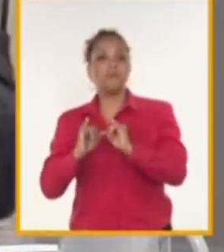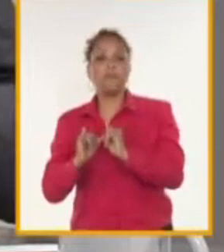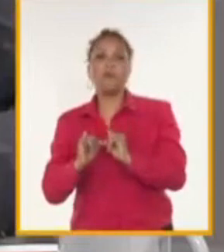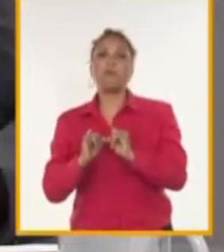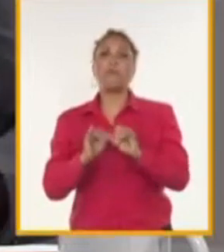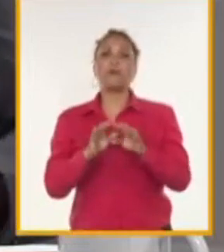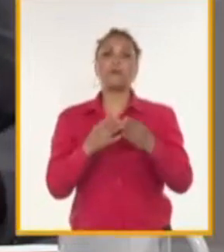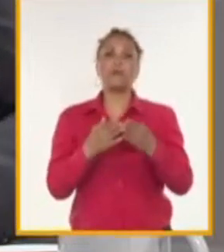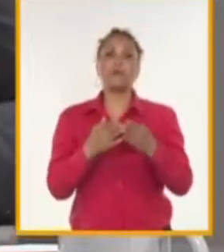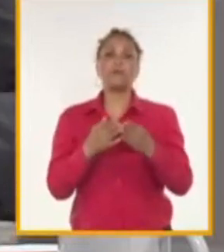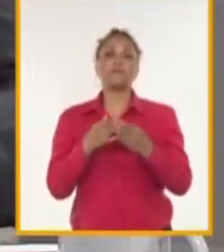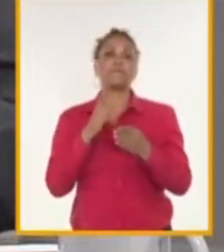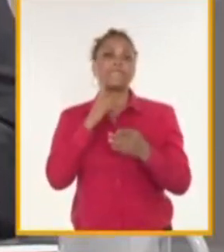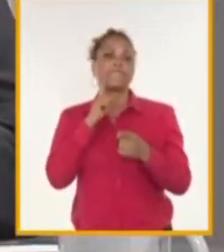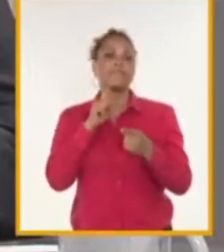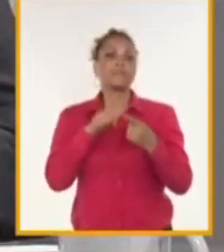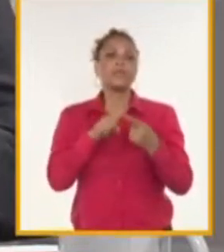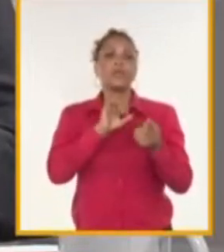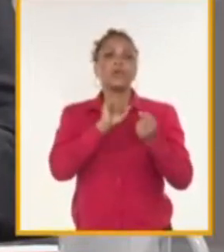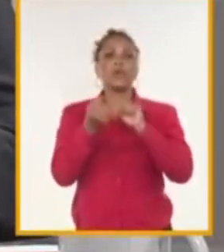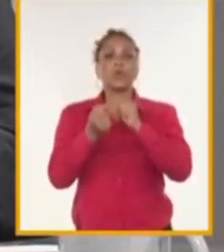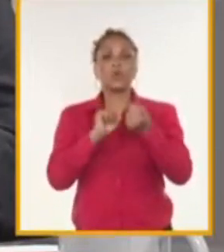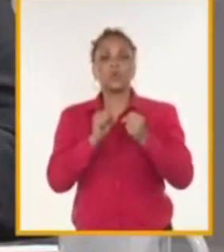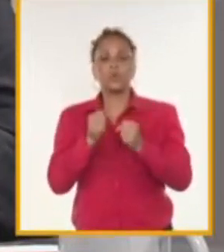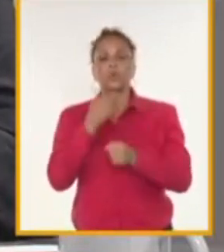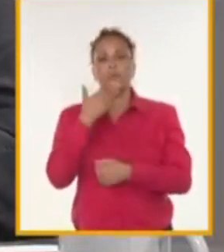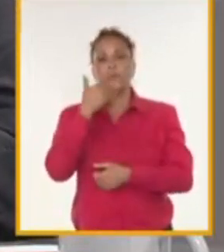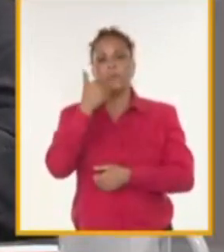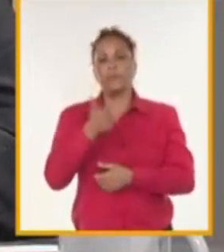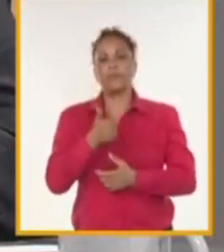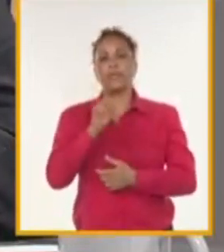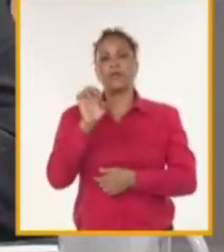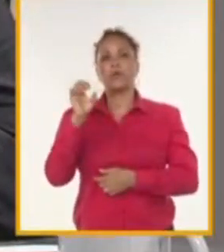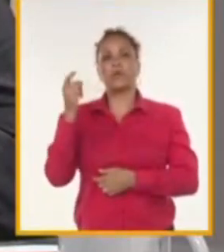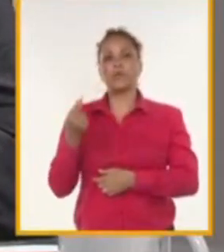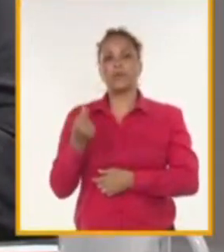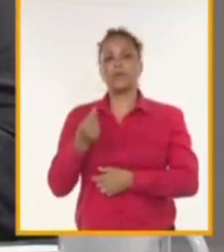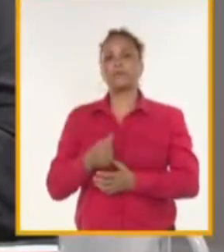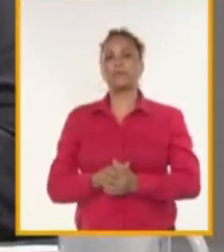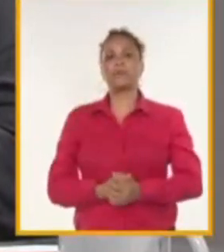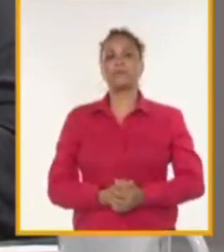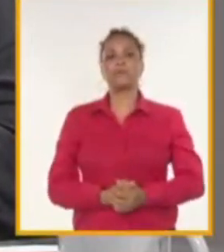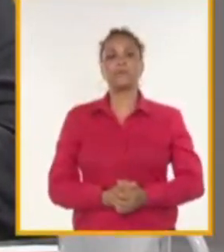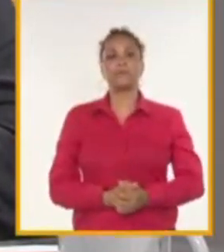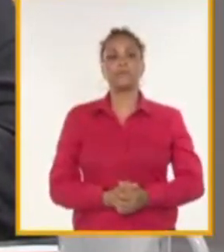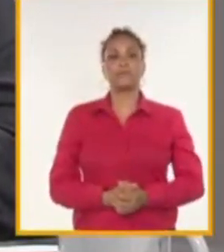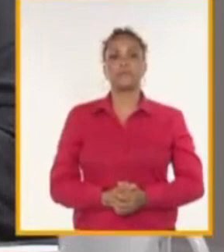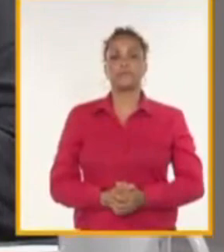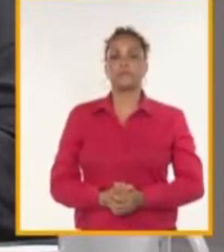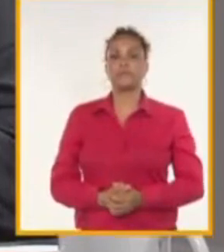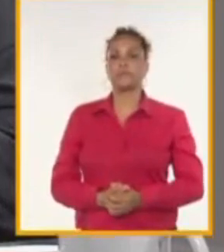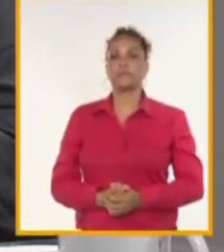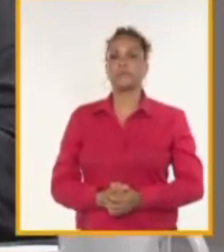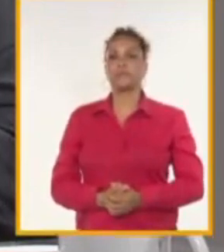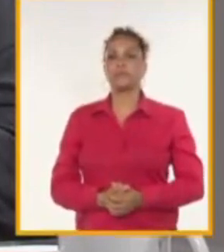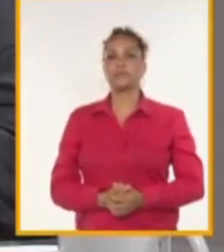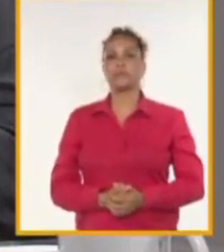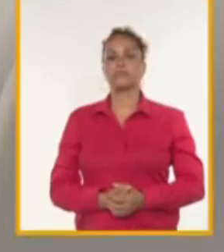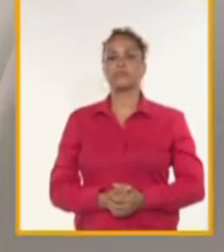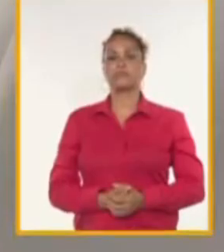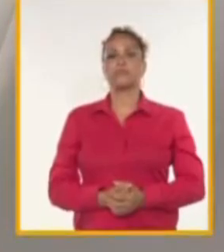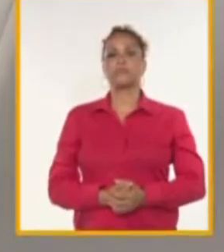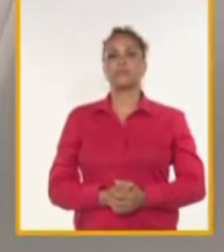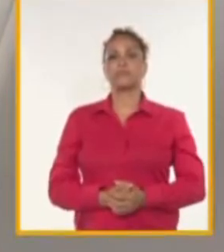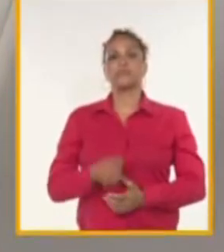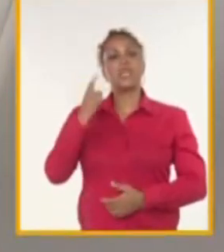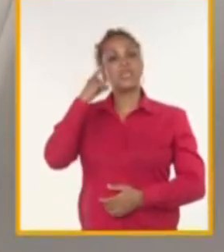para liberar en función del resto de la economía cubana los recursos que se reservan para esas inversiones. Imagino